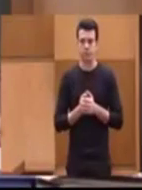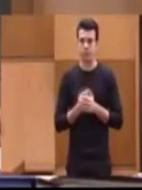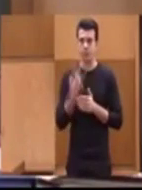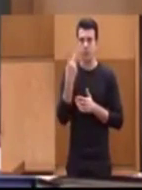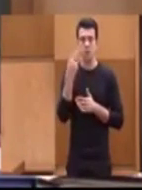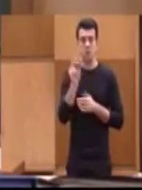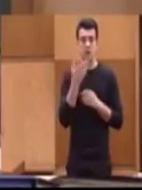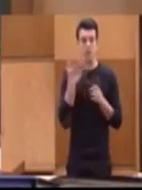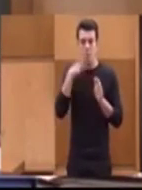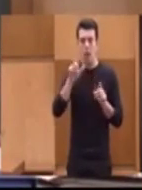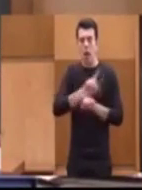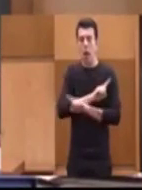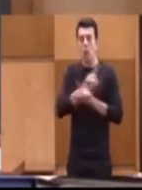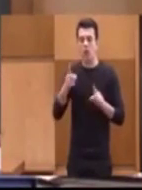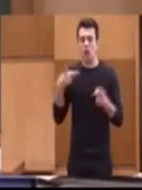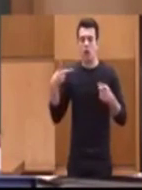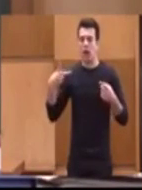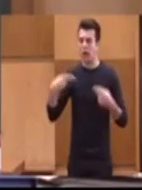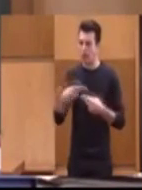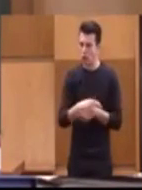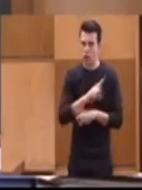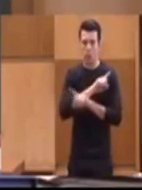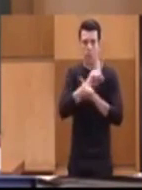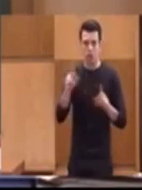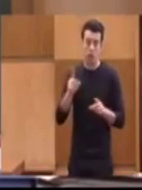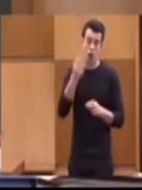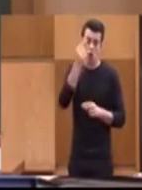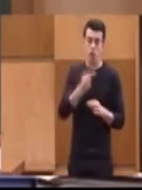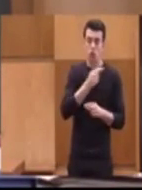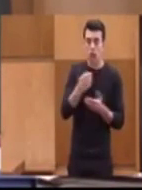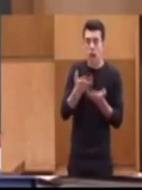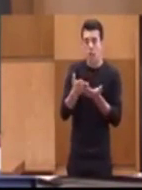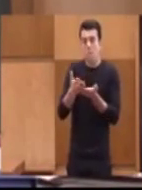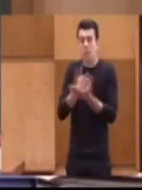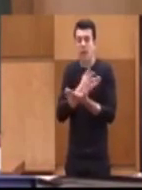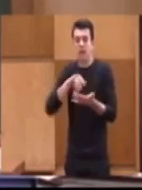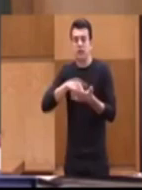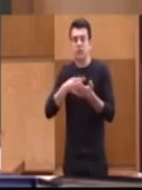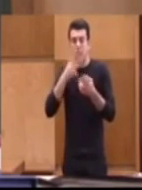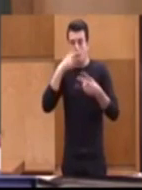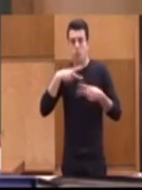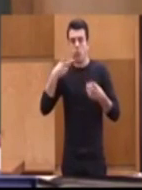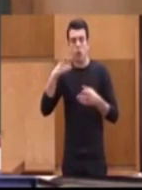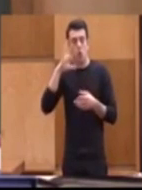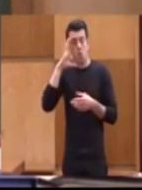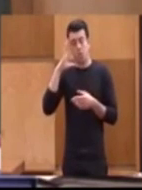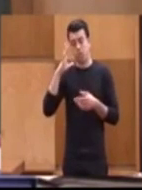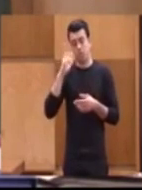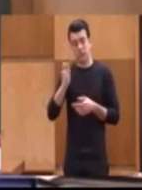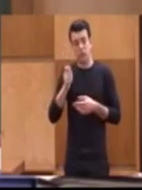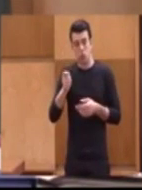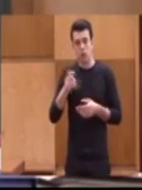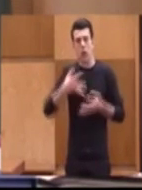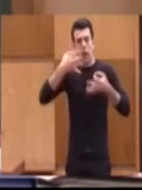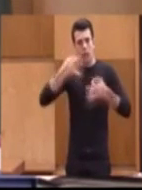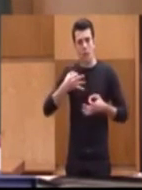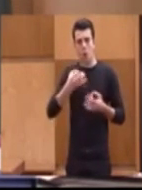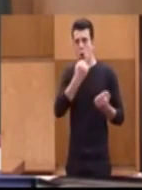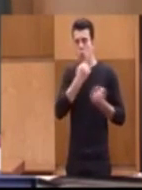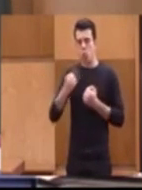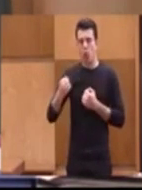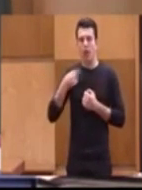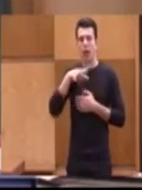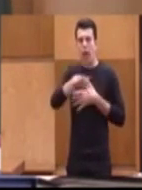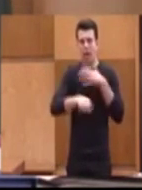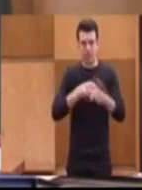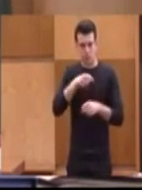Moción presentada por el Grupo Municipal o Privatizar Total o Parcialmente el Sistema Público de Pensiones, garantizando el mantenimiento del poder adquisitivo de